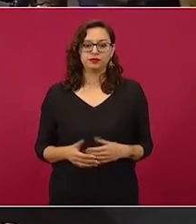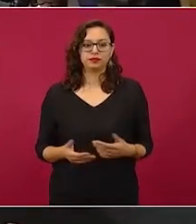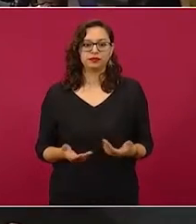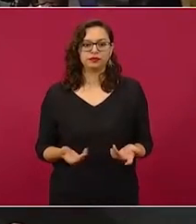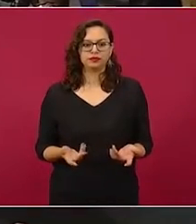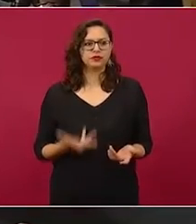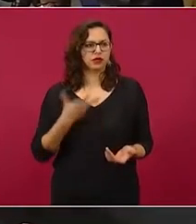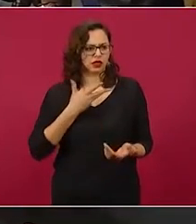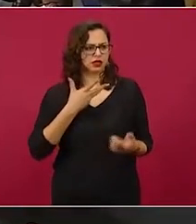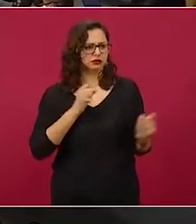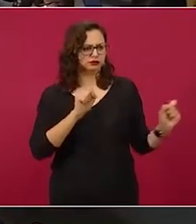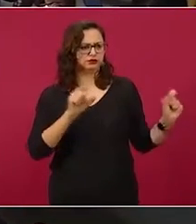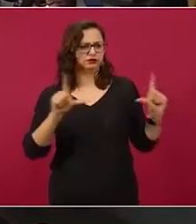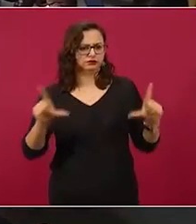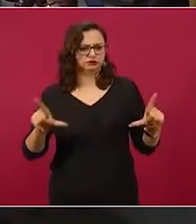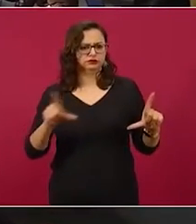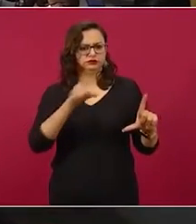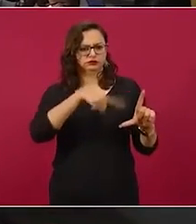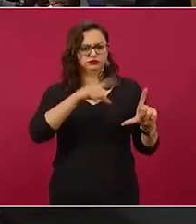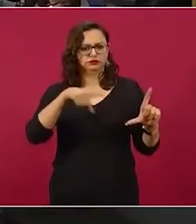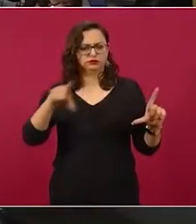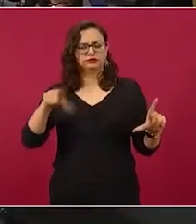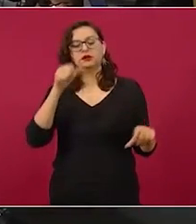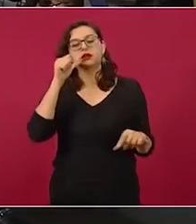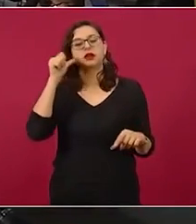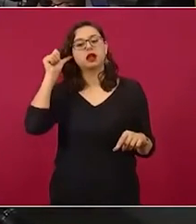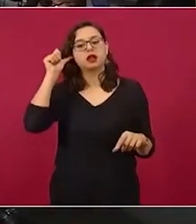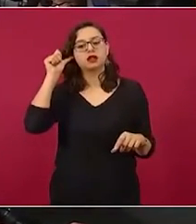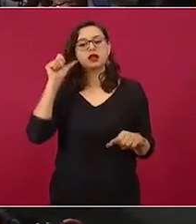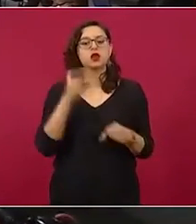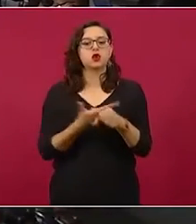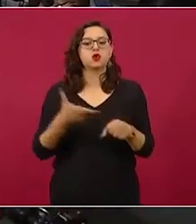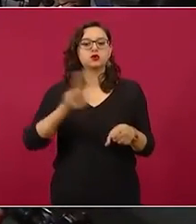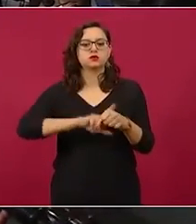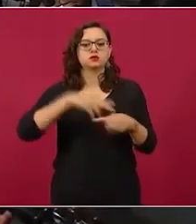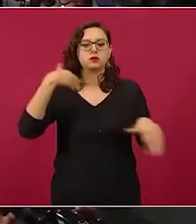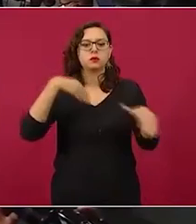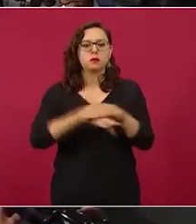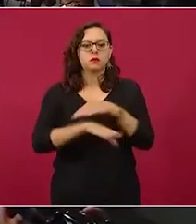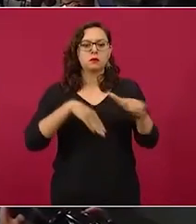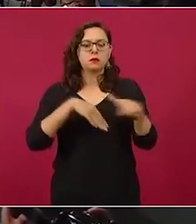Tenemos la gráfica de ayer de hospitalizados,